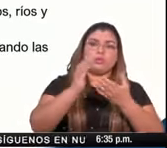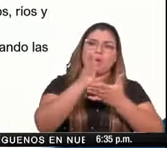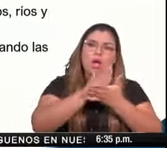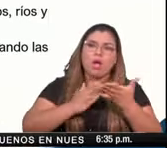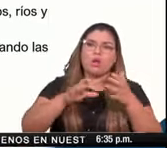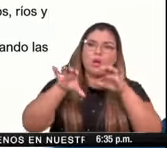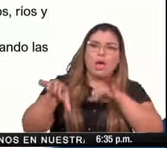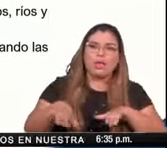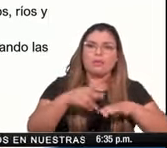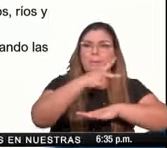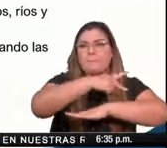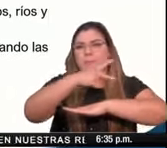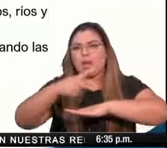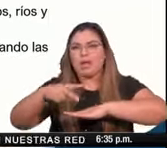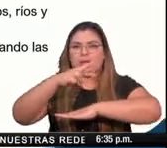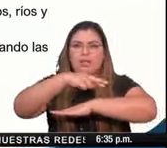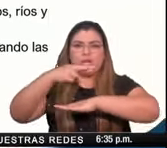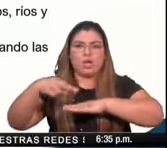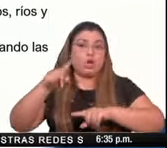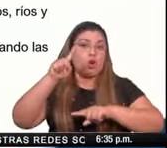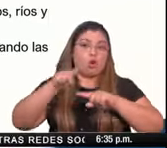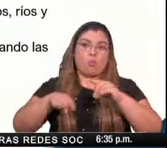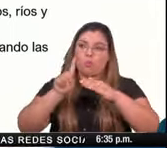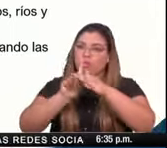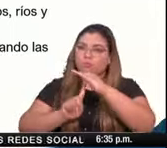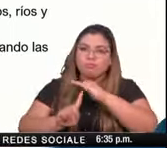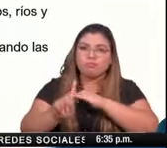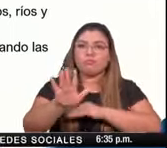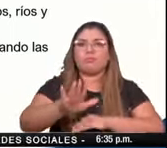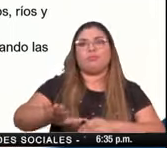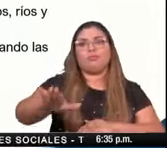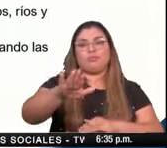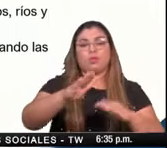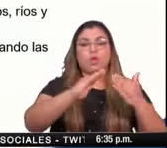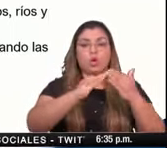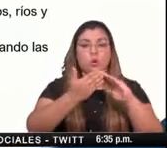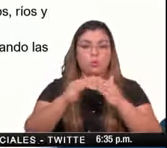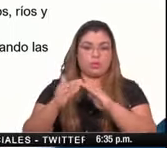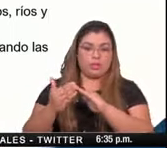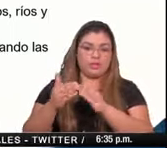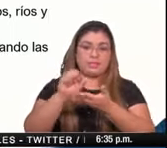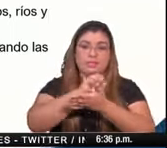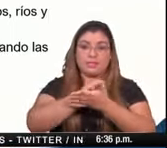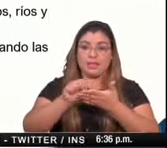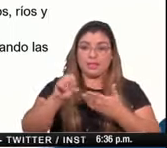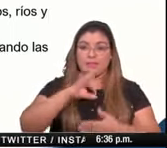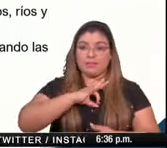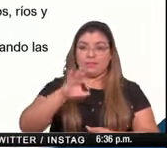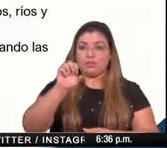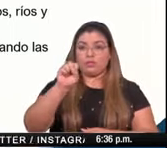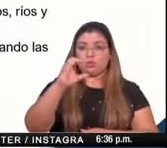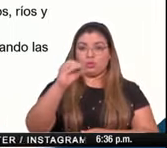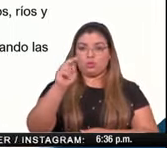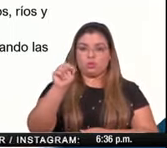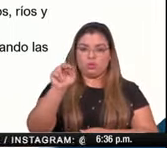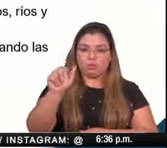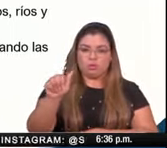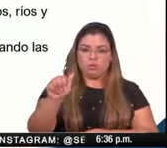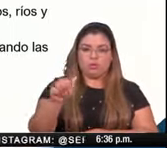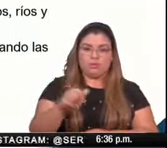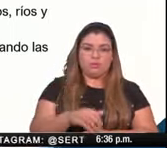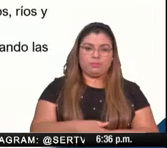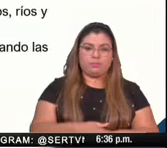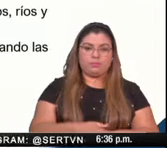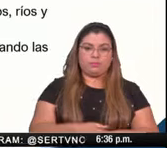como playas balnearios ríos y cines las reuniones se van a reducir a no más de 10 personas